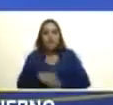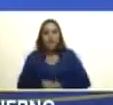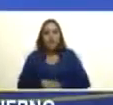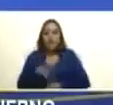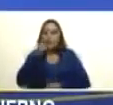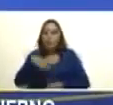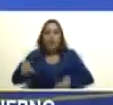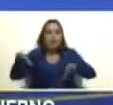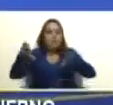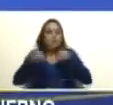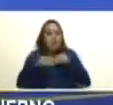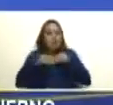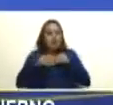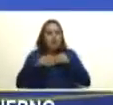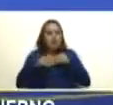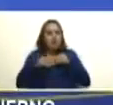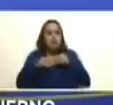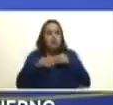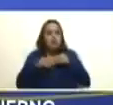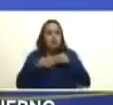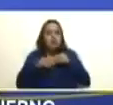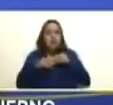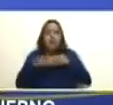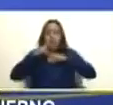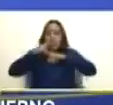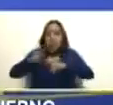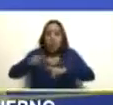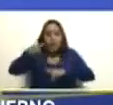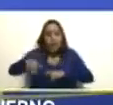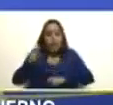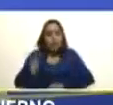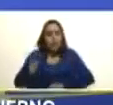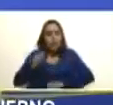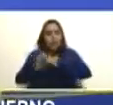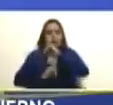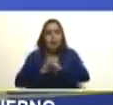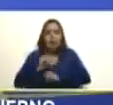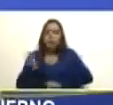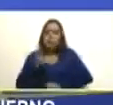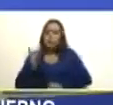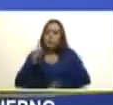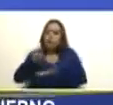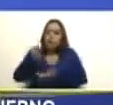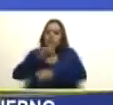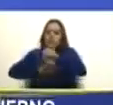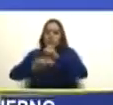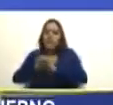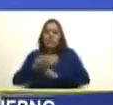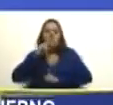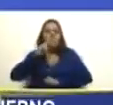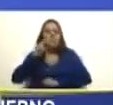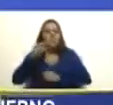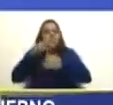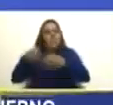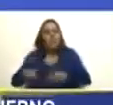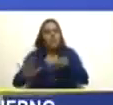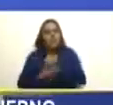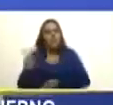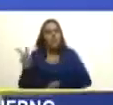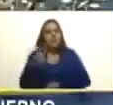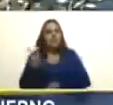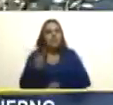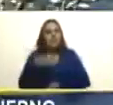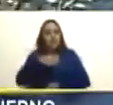reconocemos que la competencia y la jurisdicción de esta corte solo venimos a defender la verdad de Venezuela la defendimos